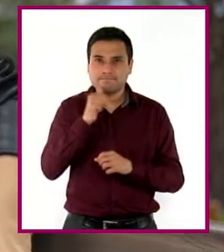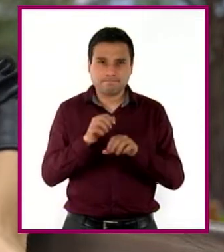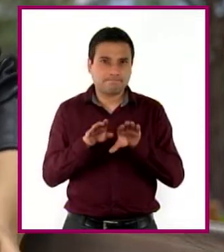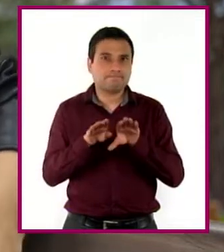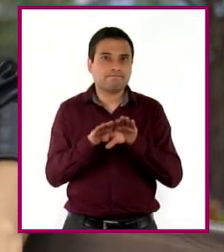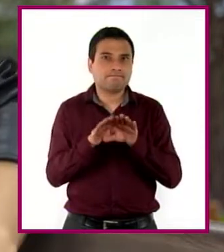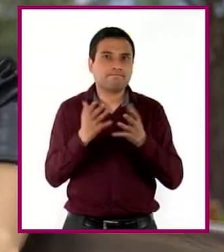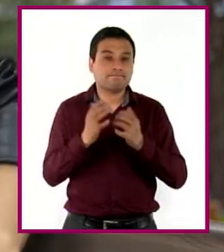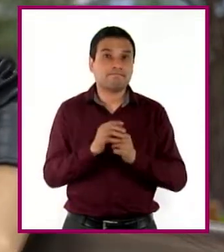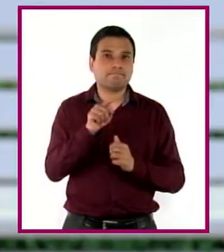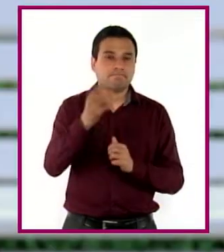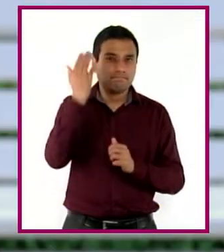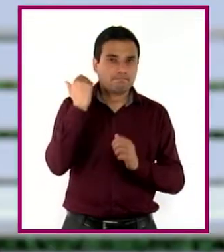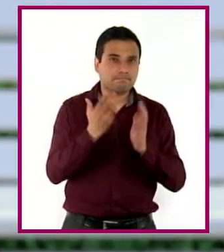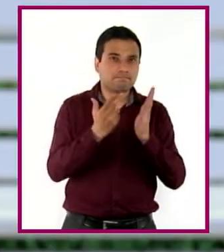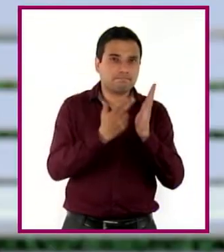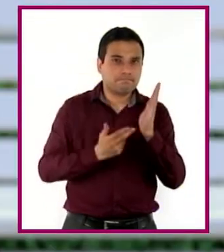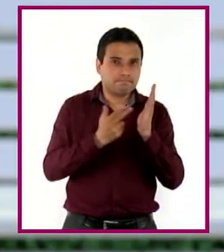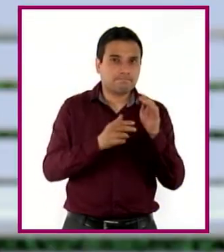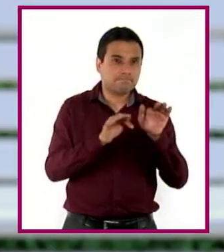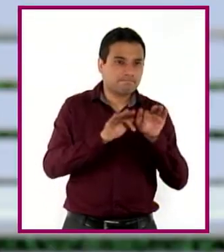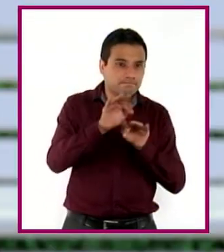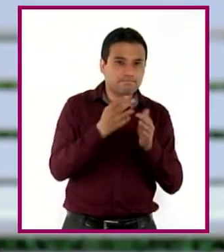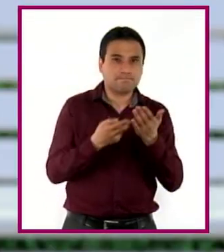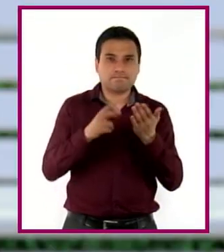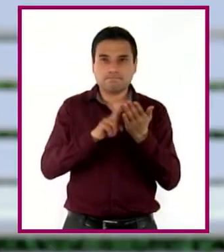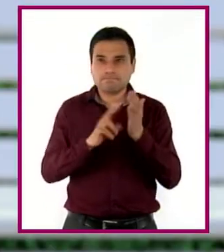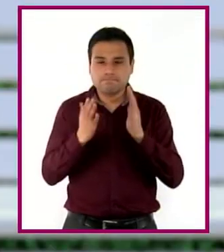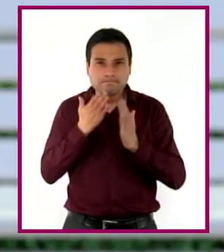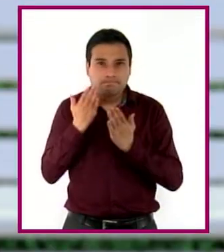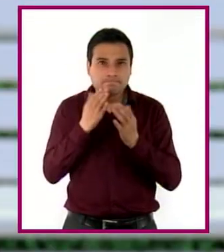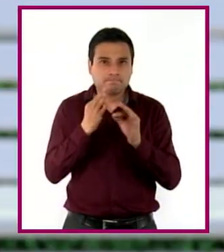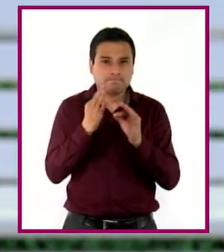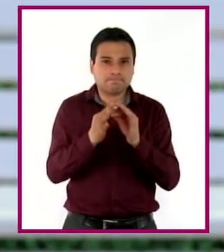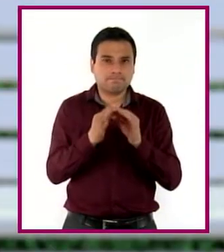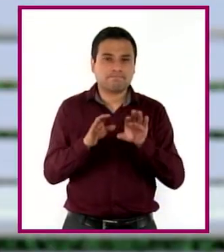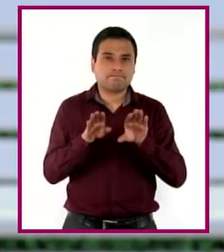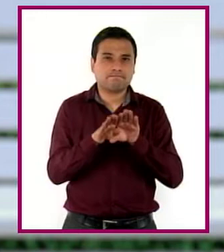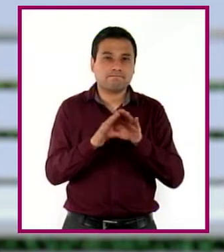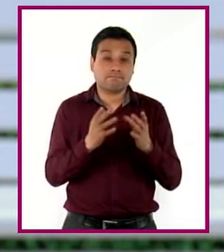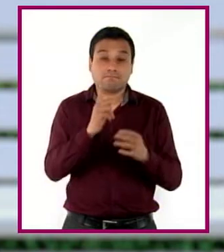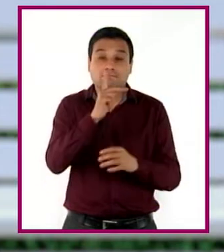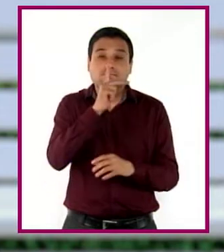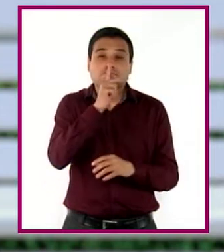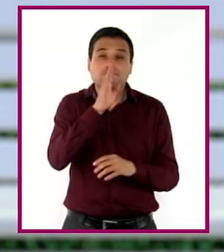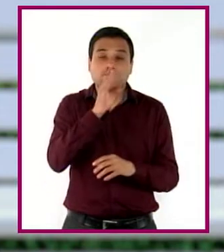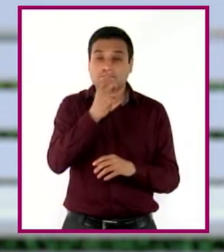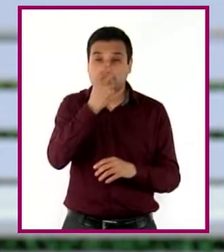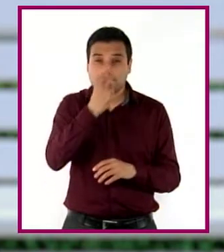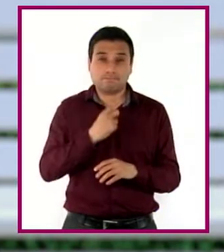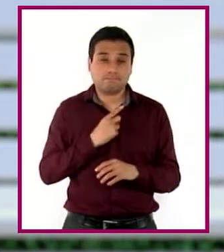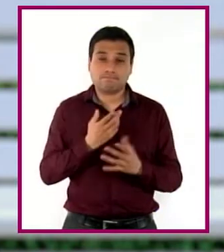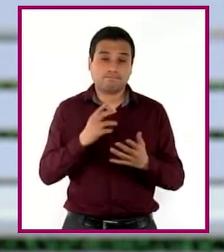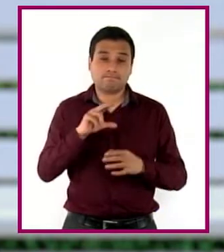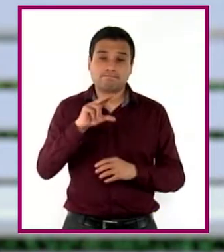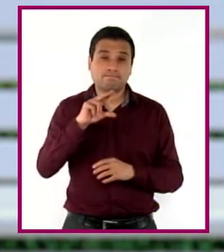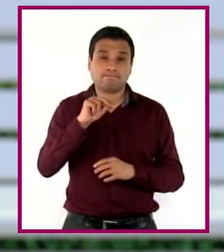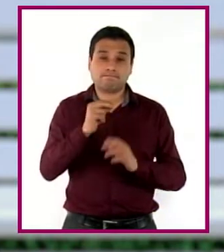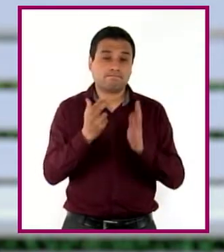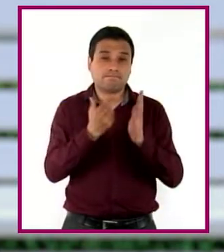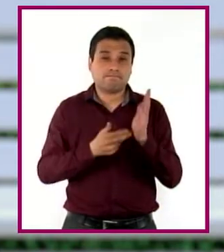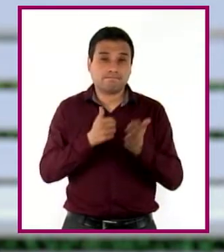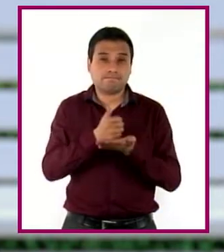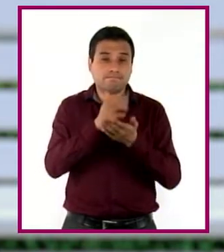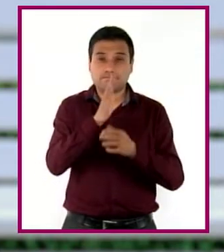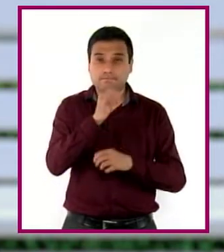escolar pasado en el taller. Pues, para ellos, nada de eso importa a la hora de elegir una carrera. Ni siquiera me dejaron decirles que las